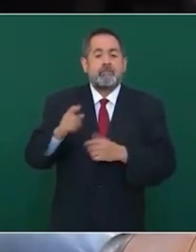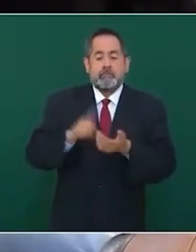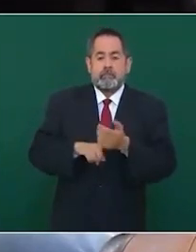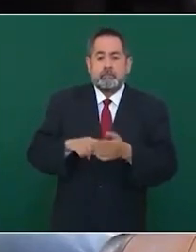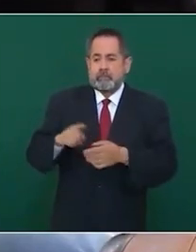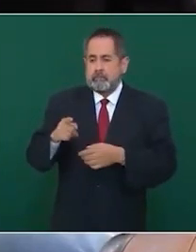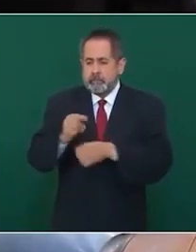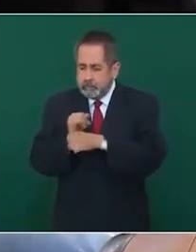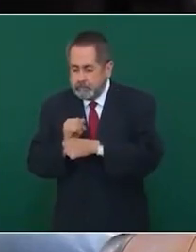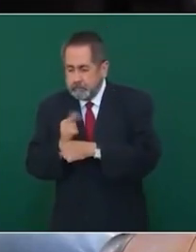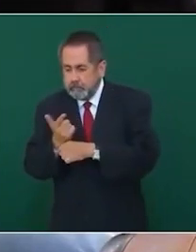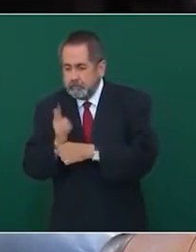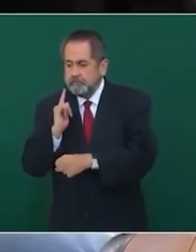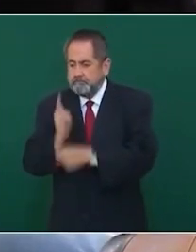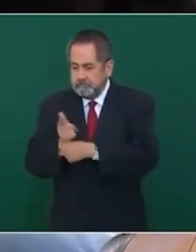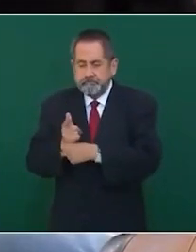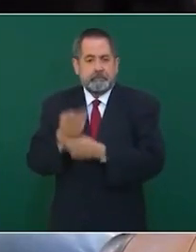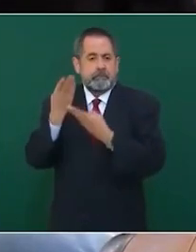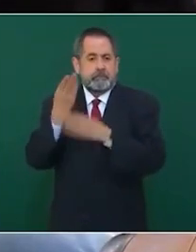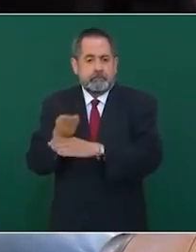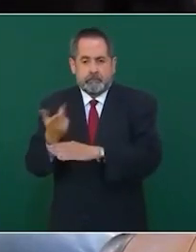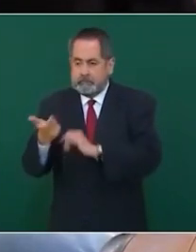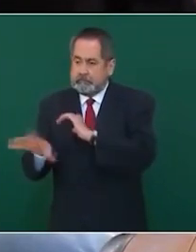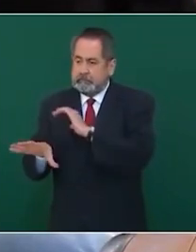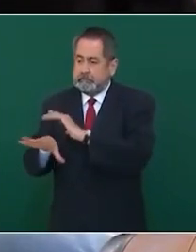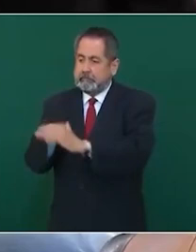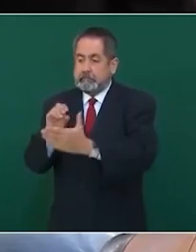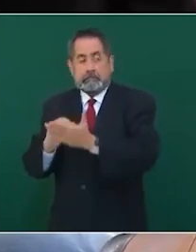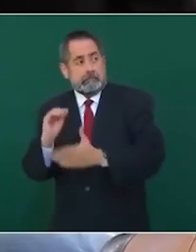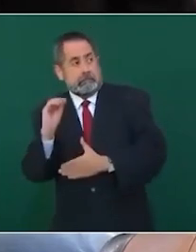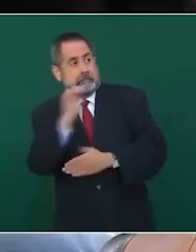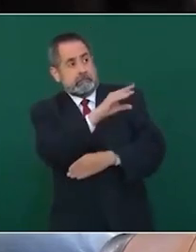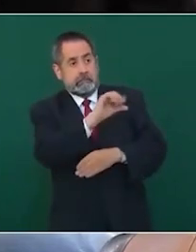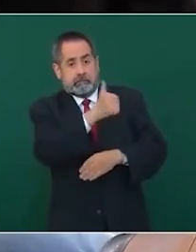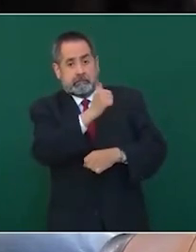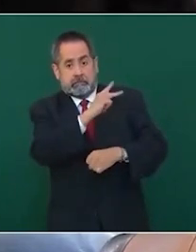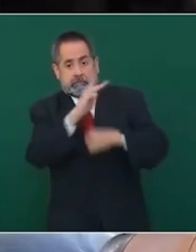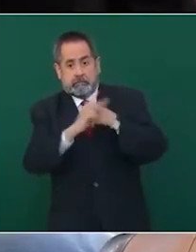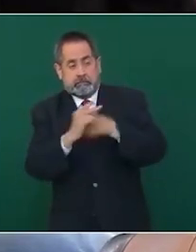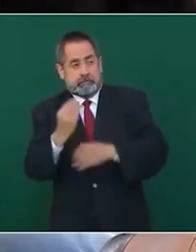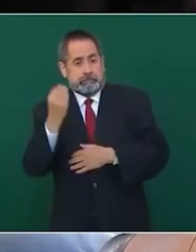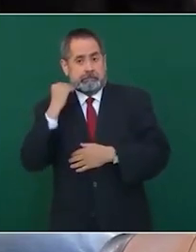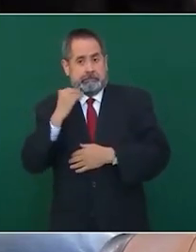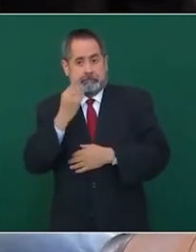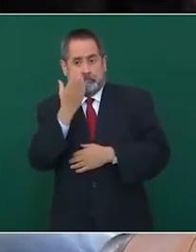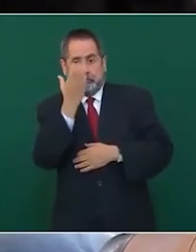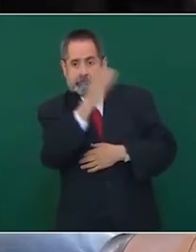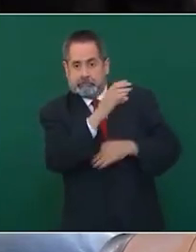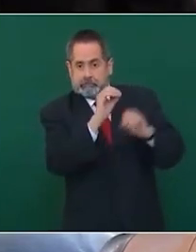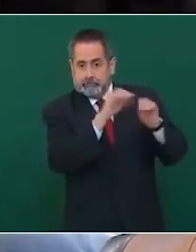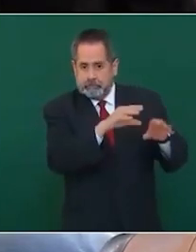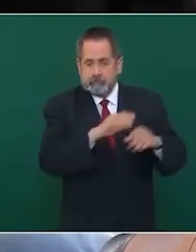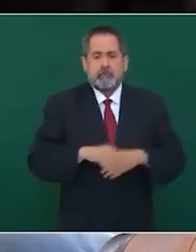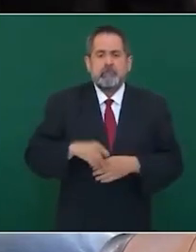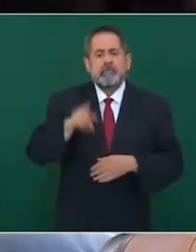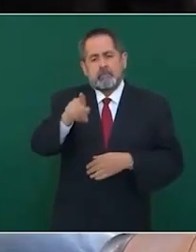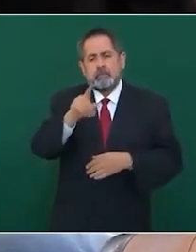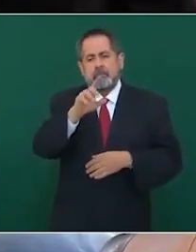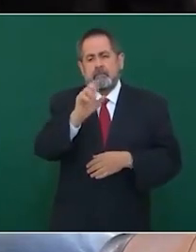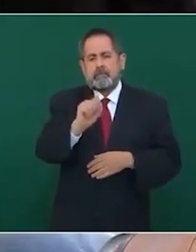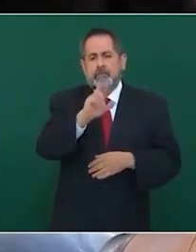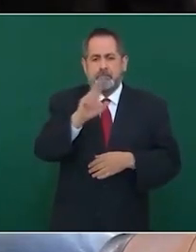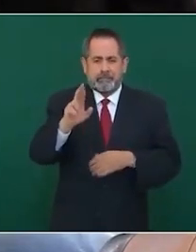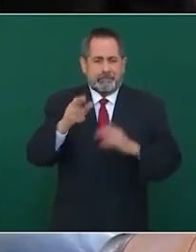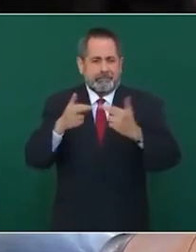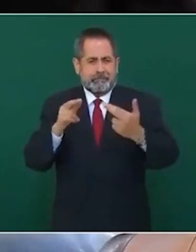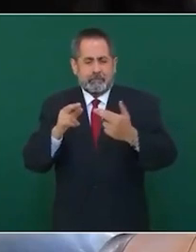se deposita en cuentas en el extranjero, paraísos fiscales, así como el secretario de Comunicaciones le comunicó que